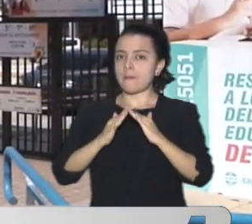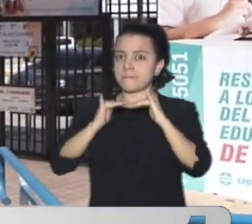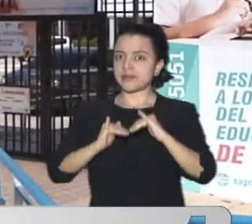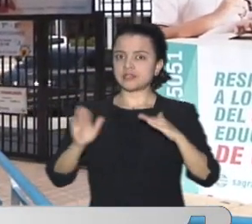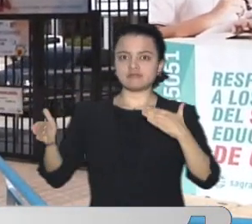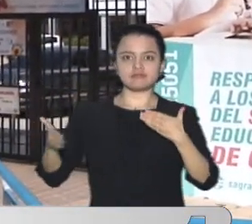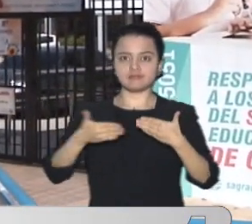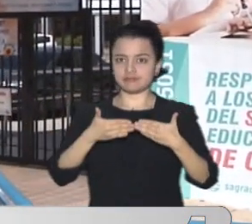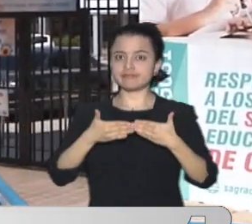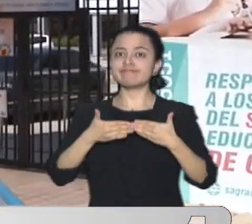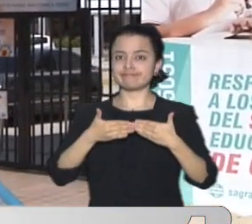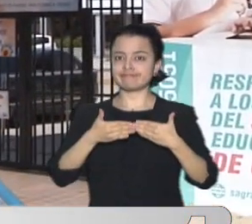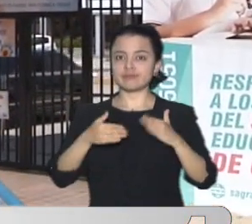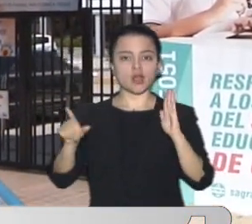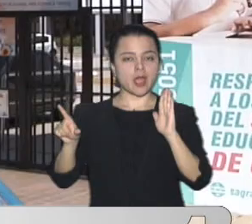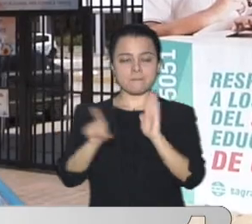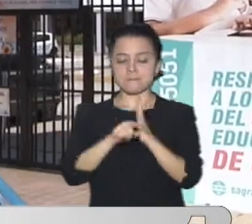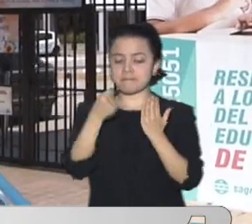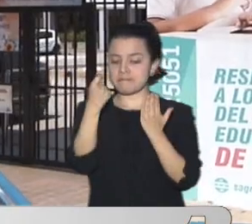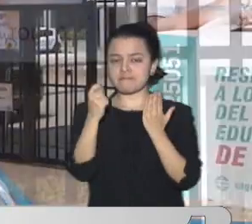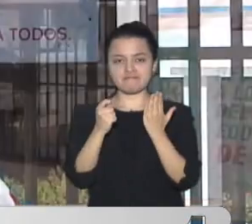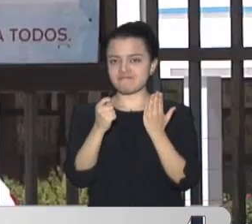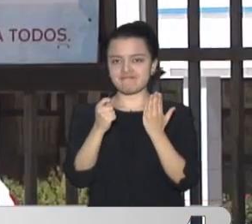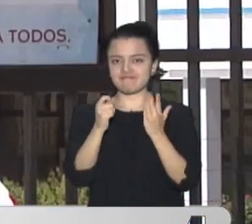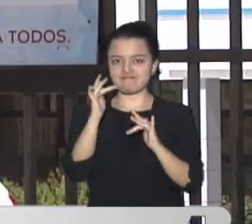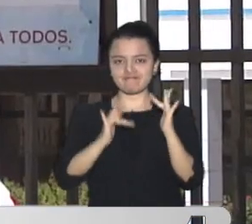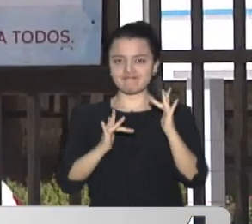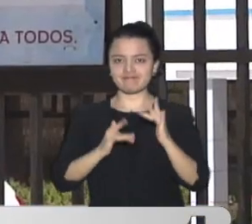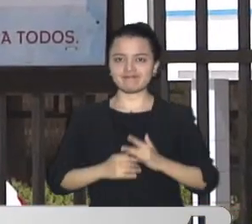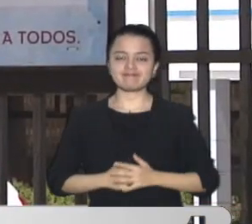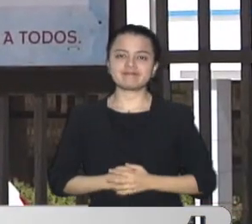Por violar normas sanitarias Ya volvemos